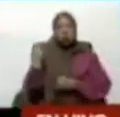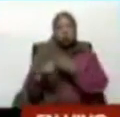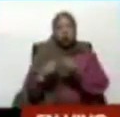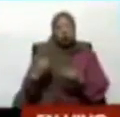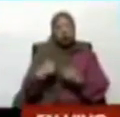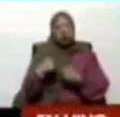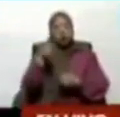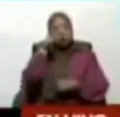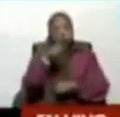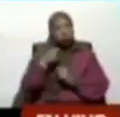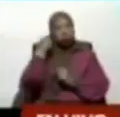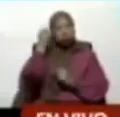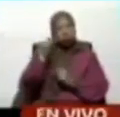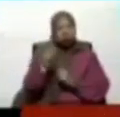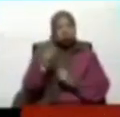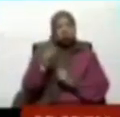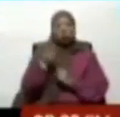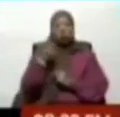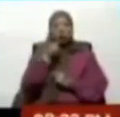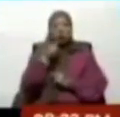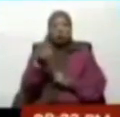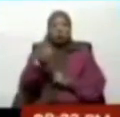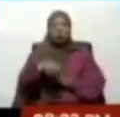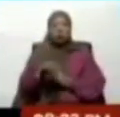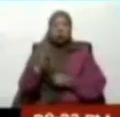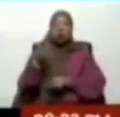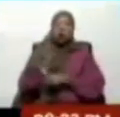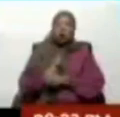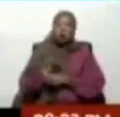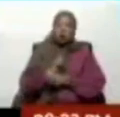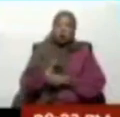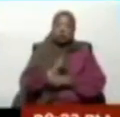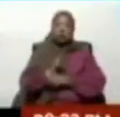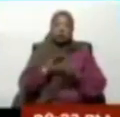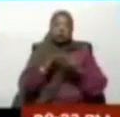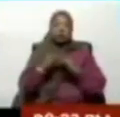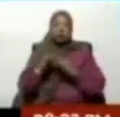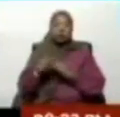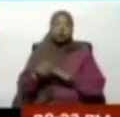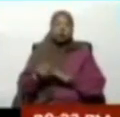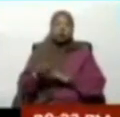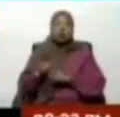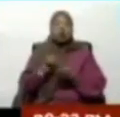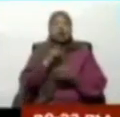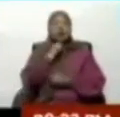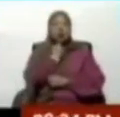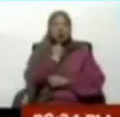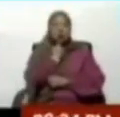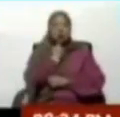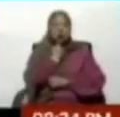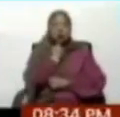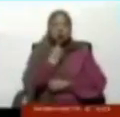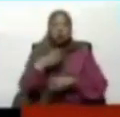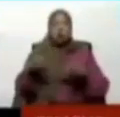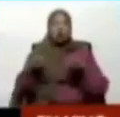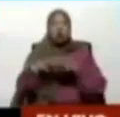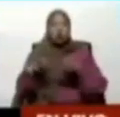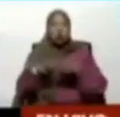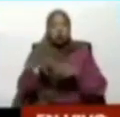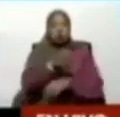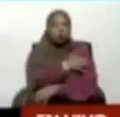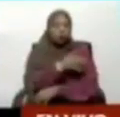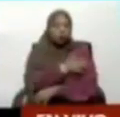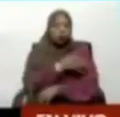daño al país. Tengo información de primera mano de las conversaciones secretas de los grupos de la extrema derecha